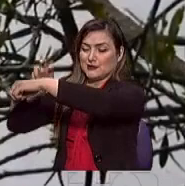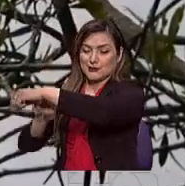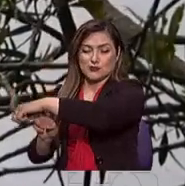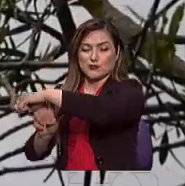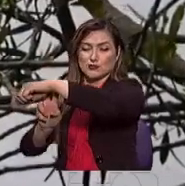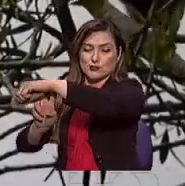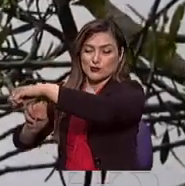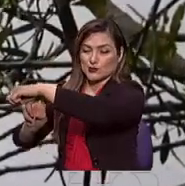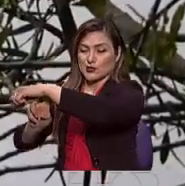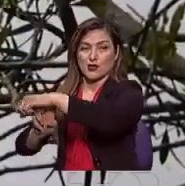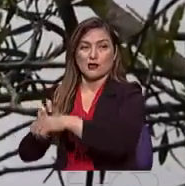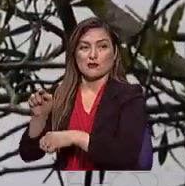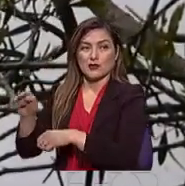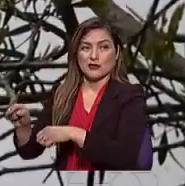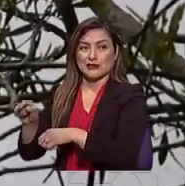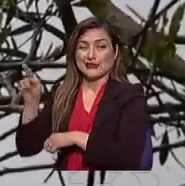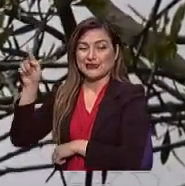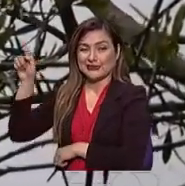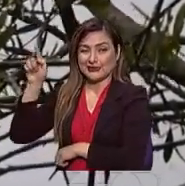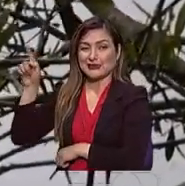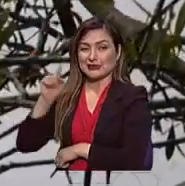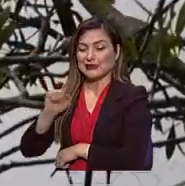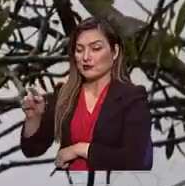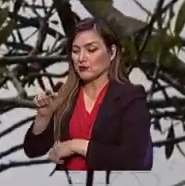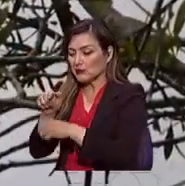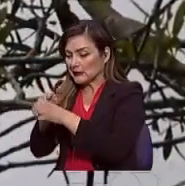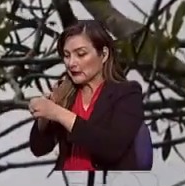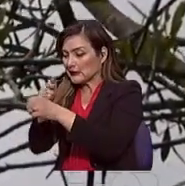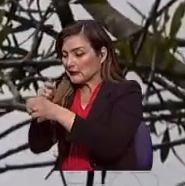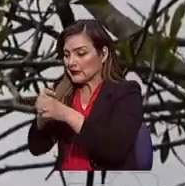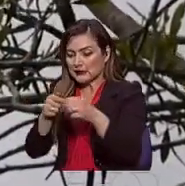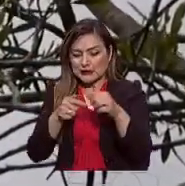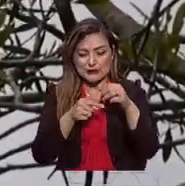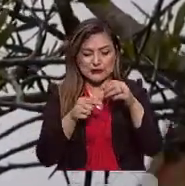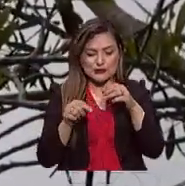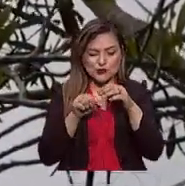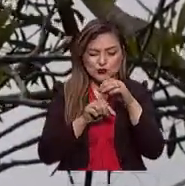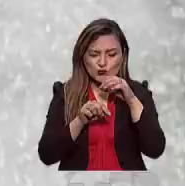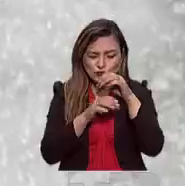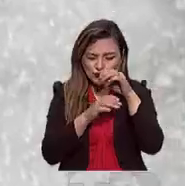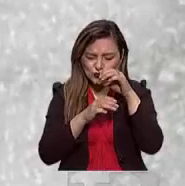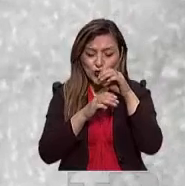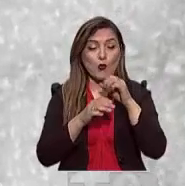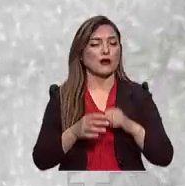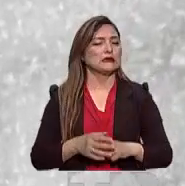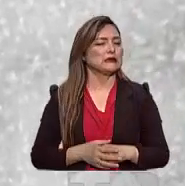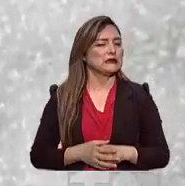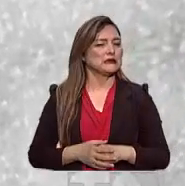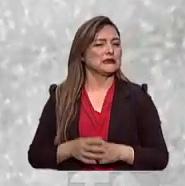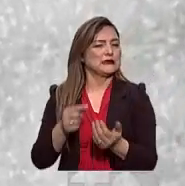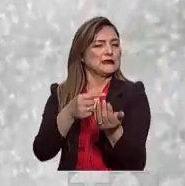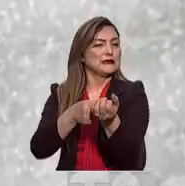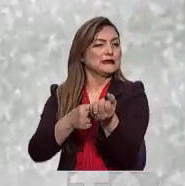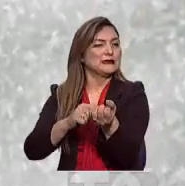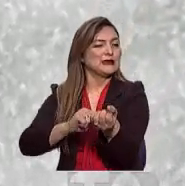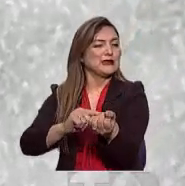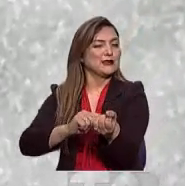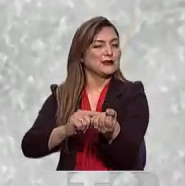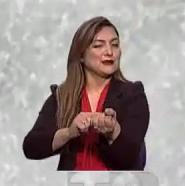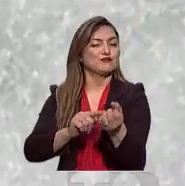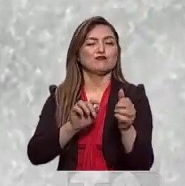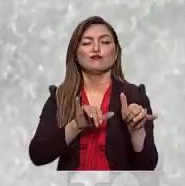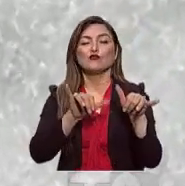grutas calcáreas. Y el resultado es fascinante y a la vez aterrador, ya que relaciona al coronavirus que su material genético es muy